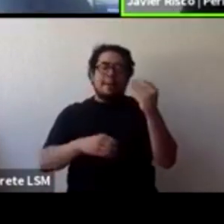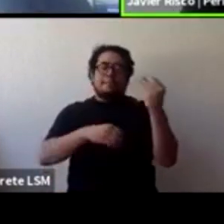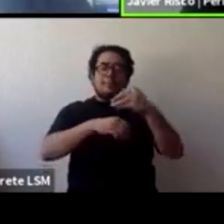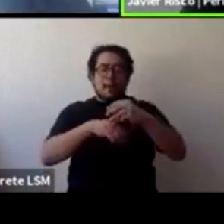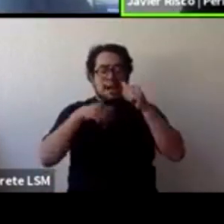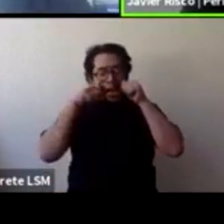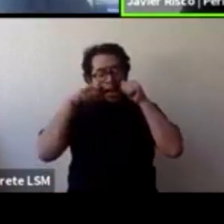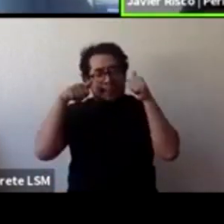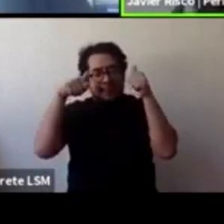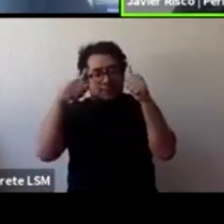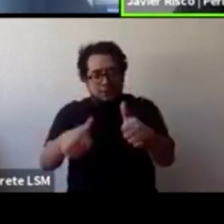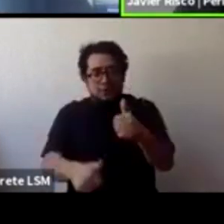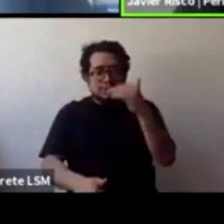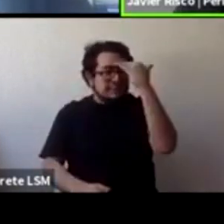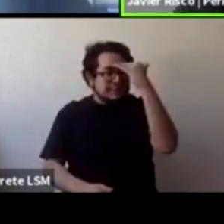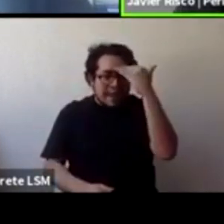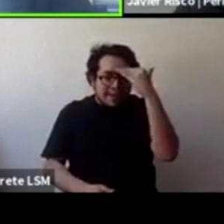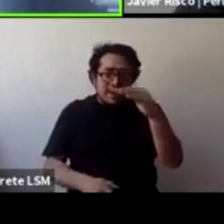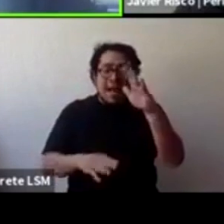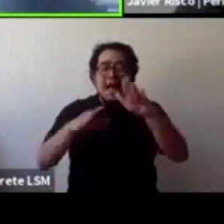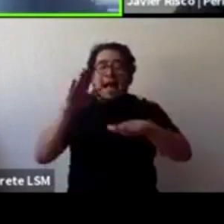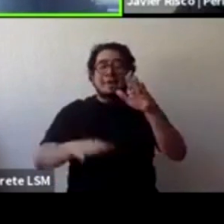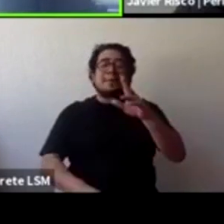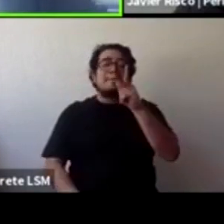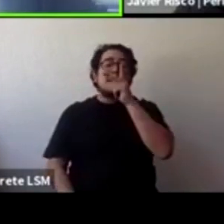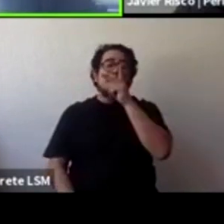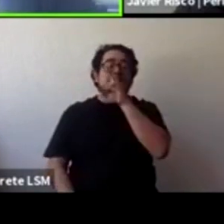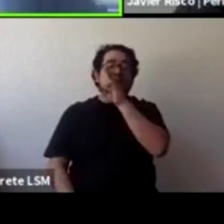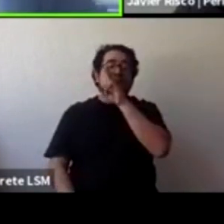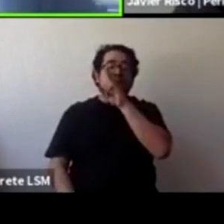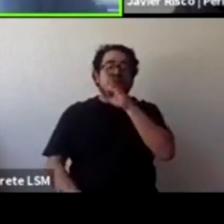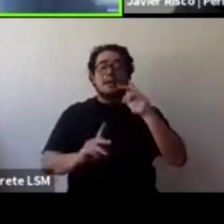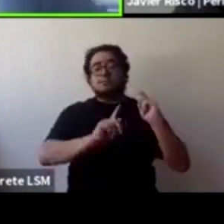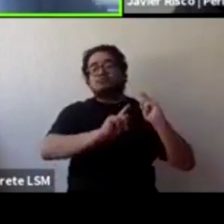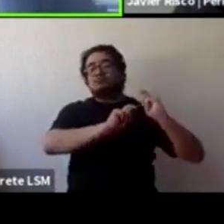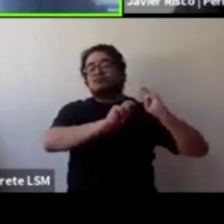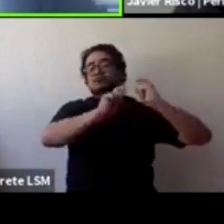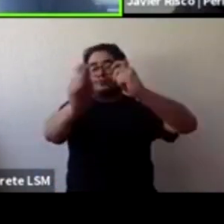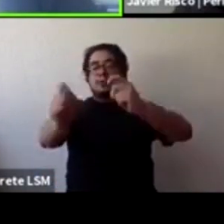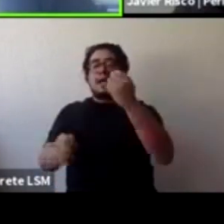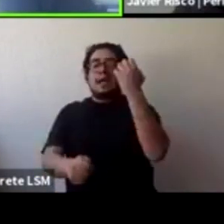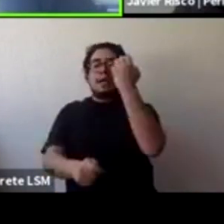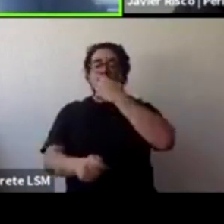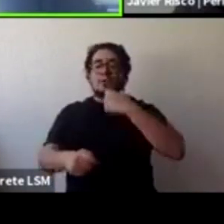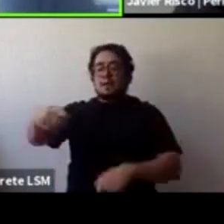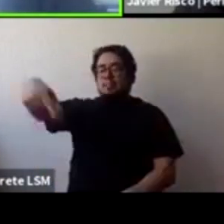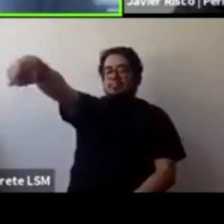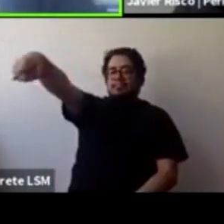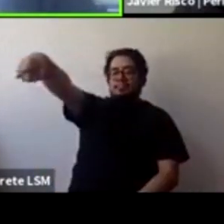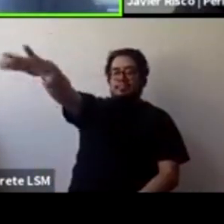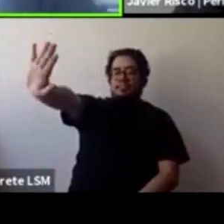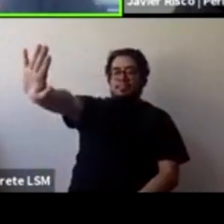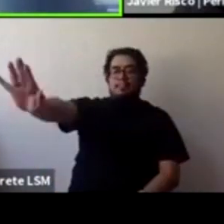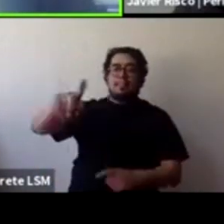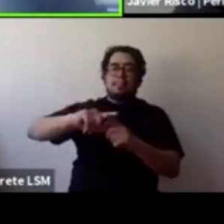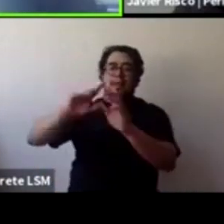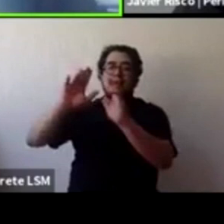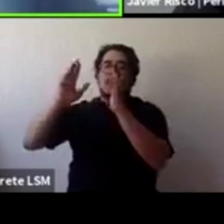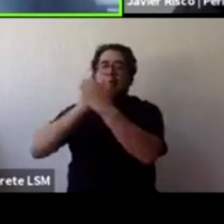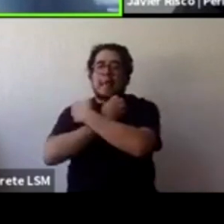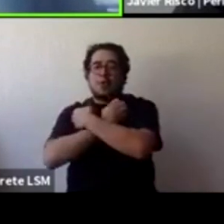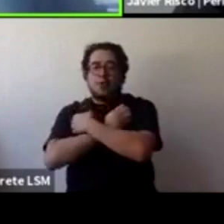normalmente los papás le encargamos la educación le pasamos la estafeta a la escuela ¿no? y nos